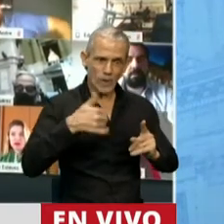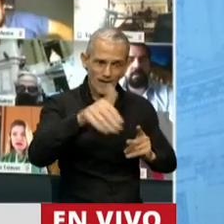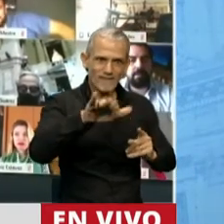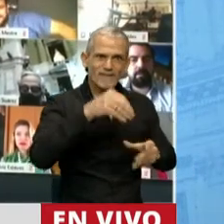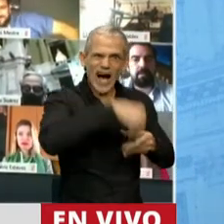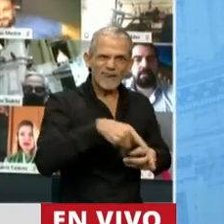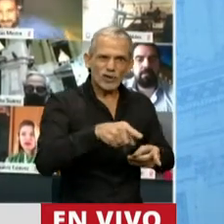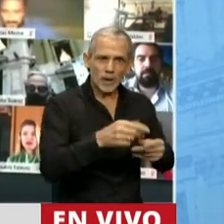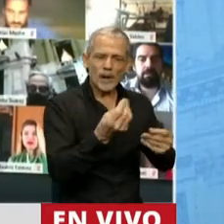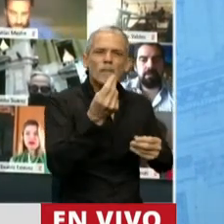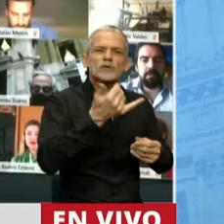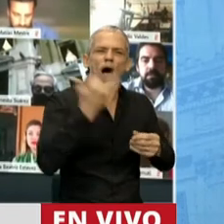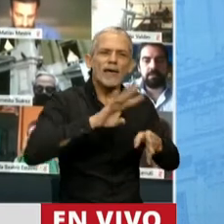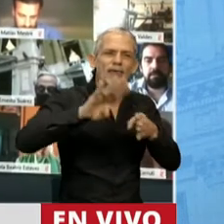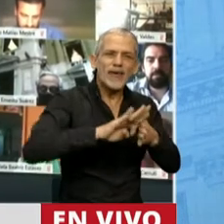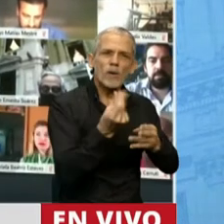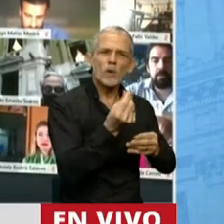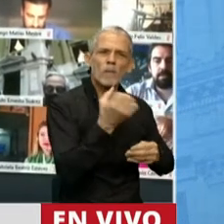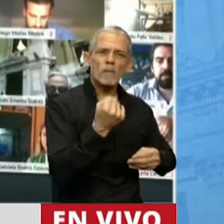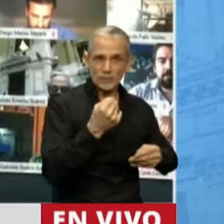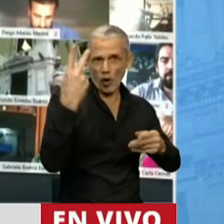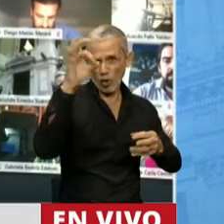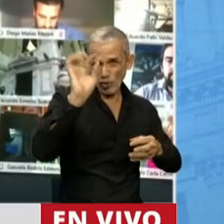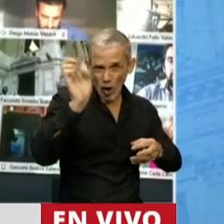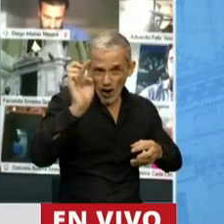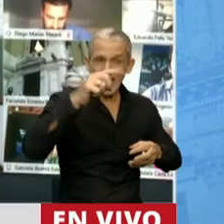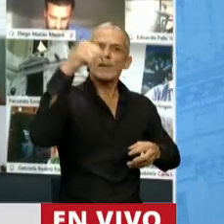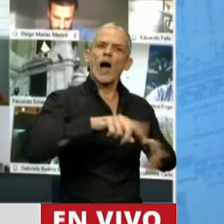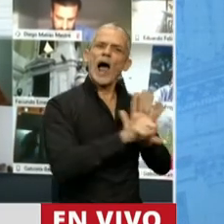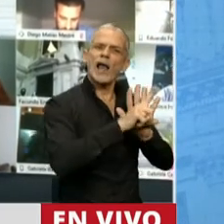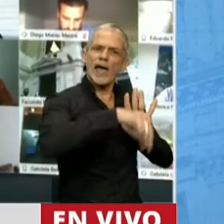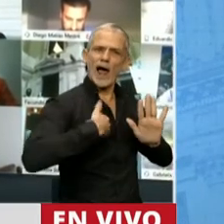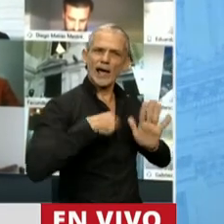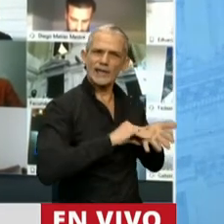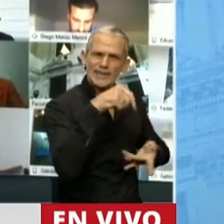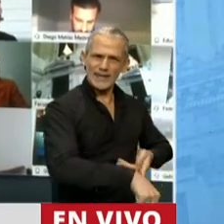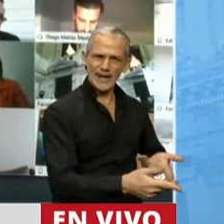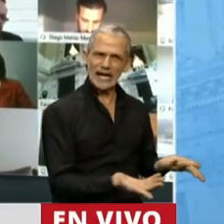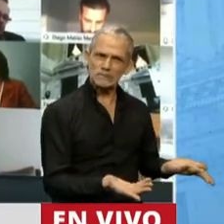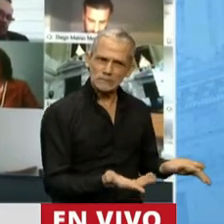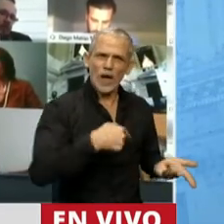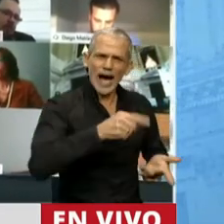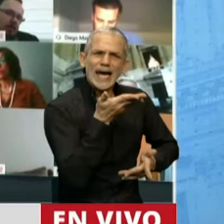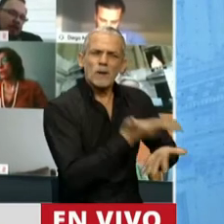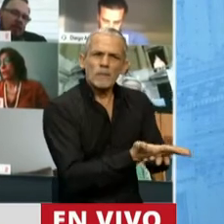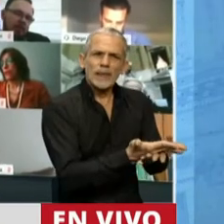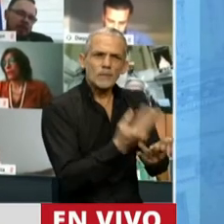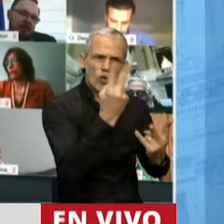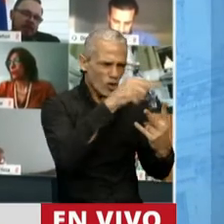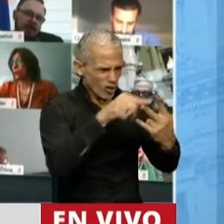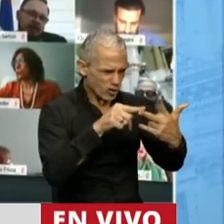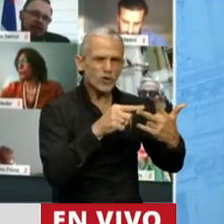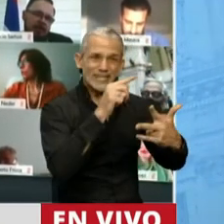rato para los tenedores de deuda en moneda extranjera por ley Argentina. Y ahí sí hemos exigido por lo menos dos